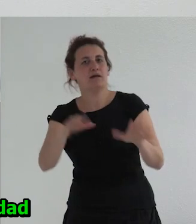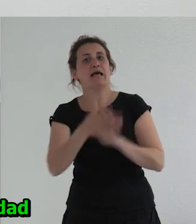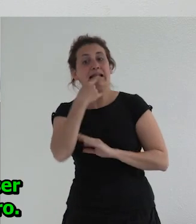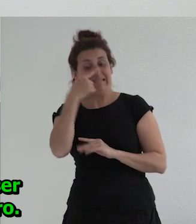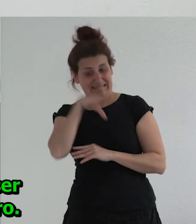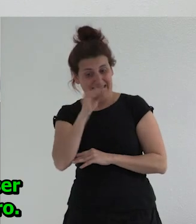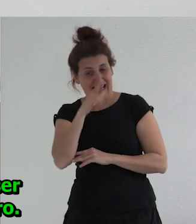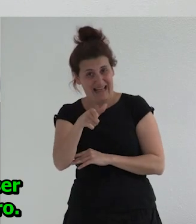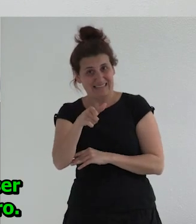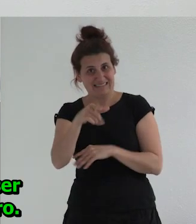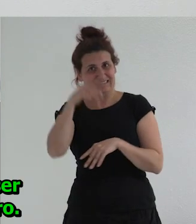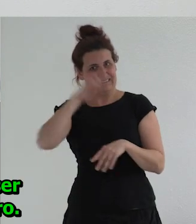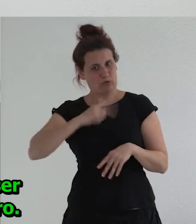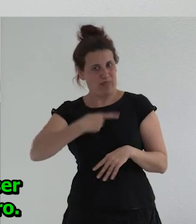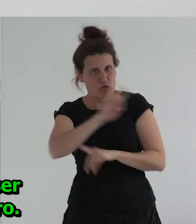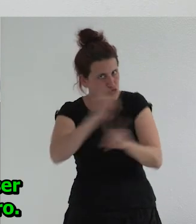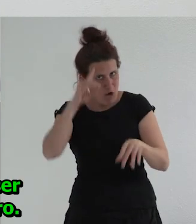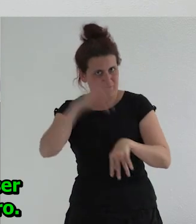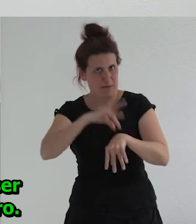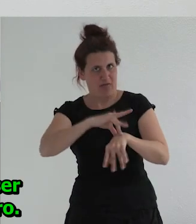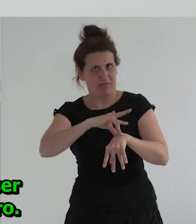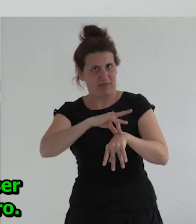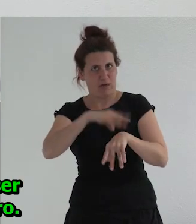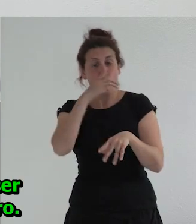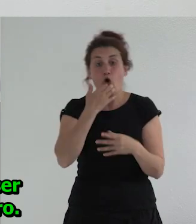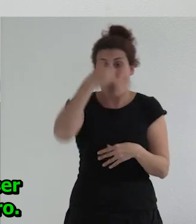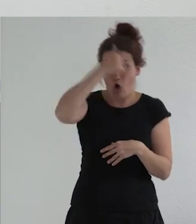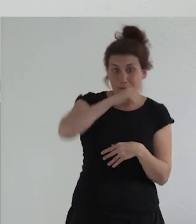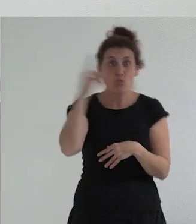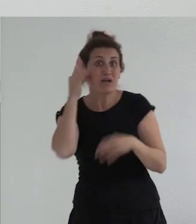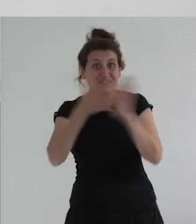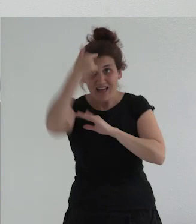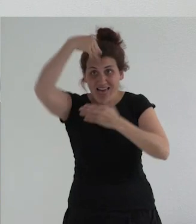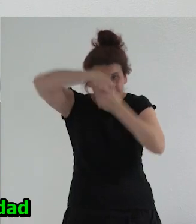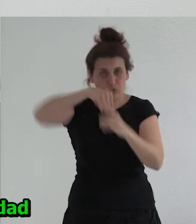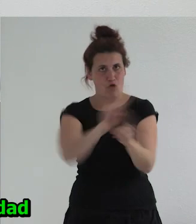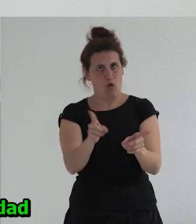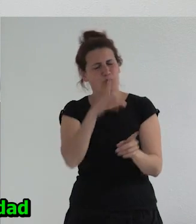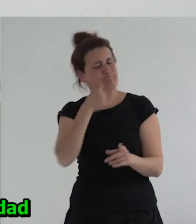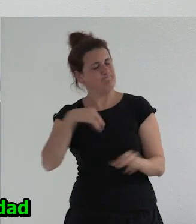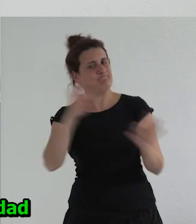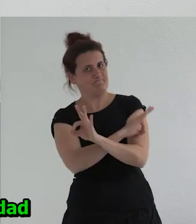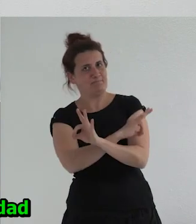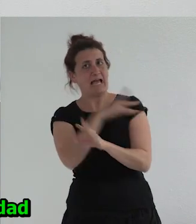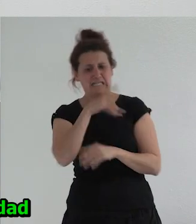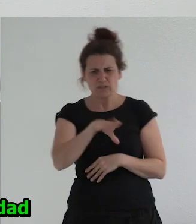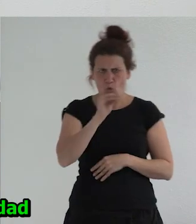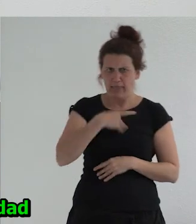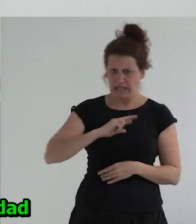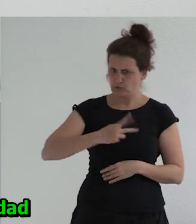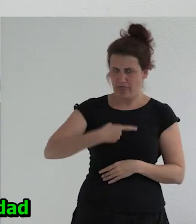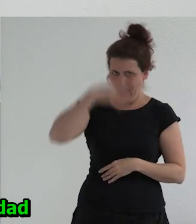la transexualidad no es una enfermedad es porque se habría entendido que ser hombre o mujer no están en el cerebro pues no nos equivocamos se puede entender que la transexualidad no es una